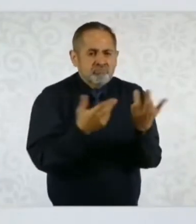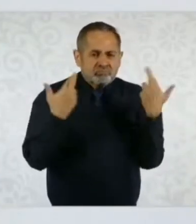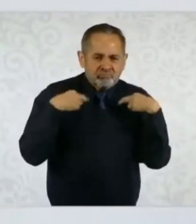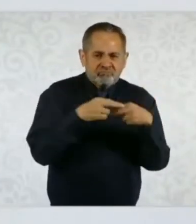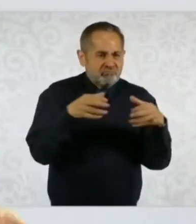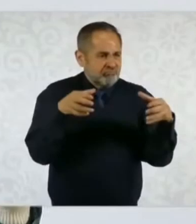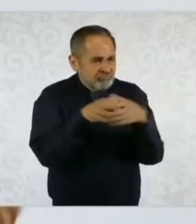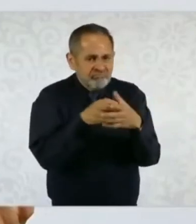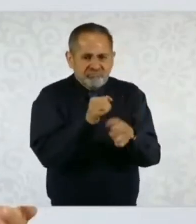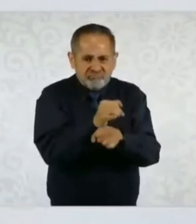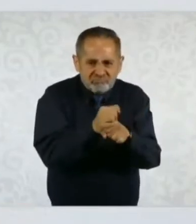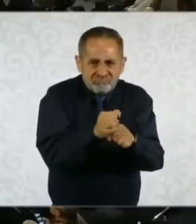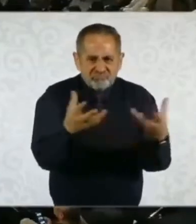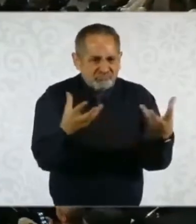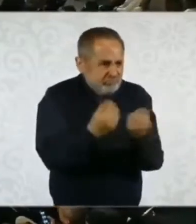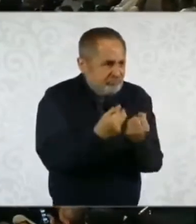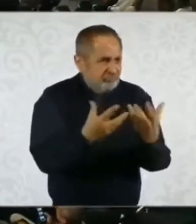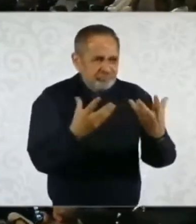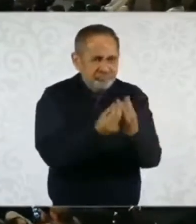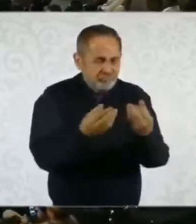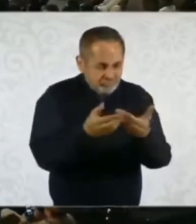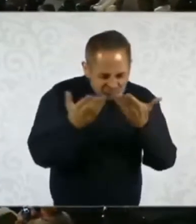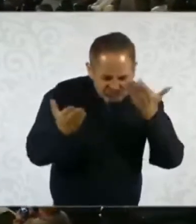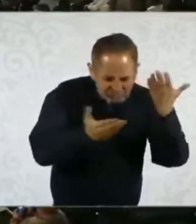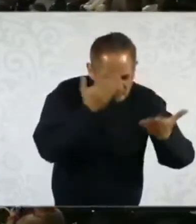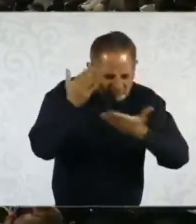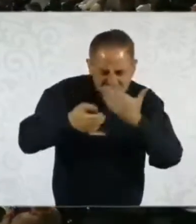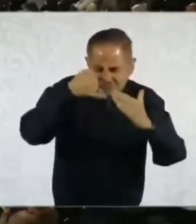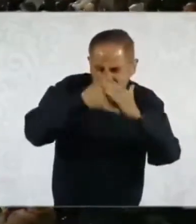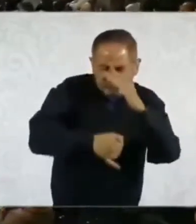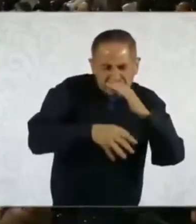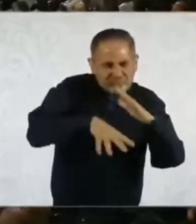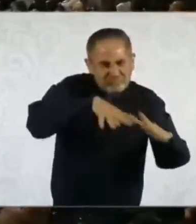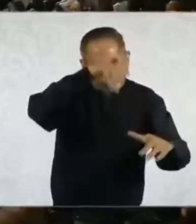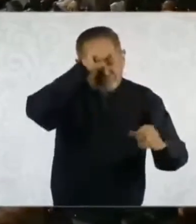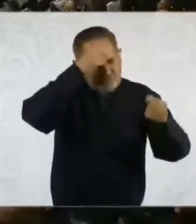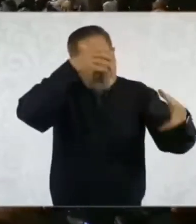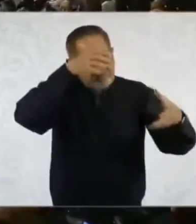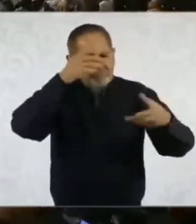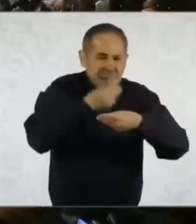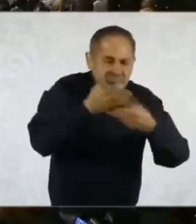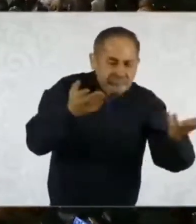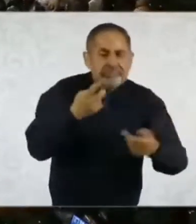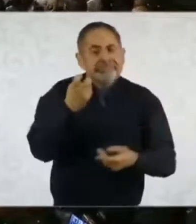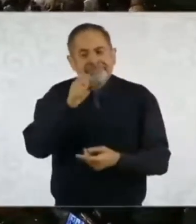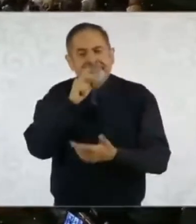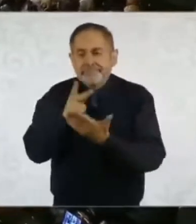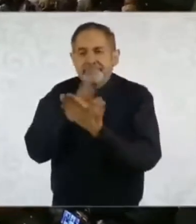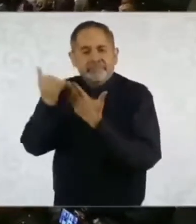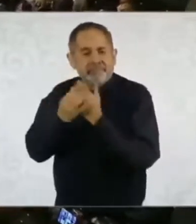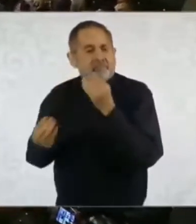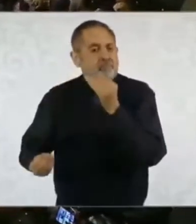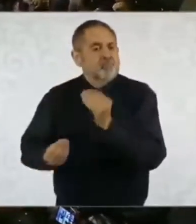incluso genera más conocimiento. Y además tenemos este proyecto de innovación tecnológica,